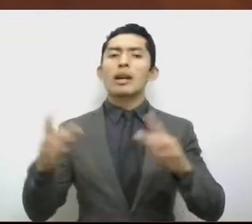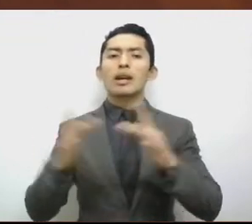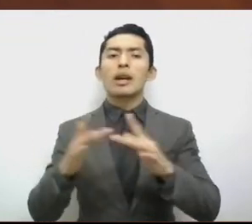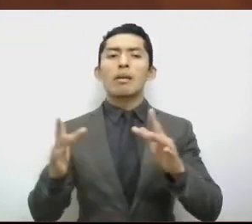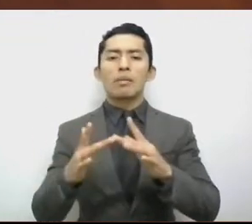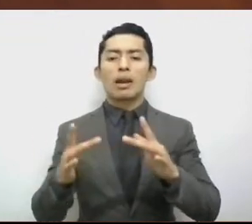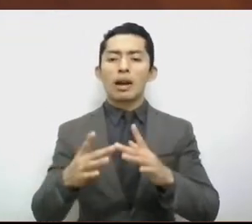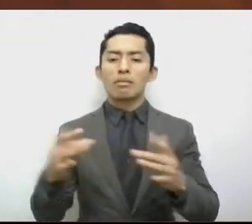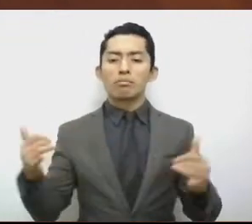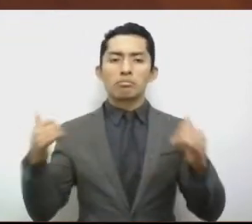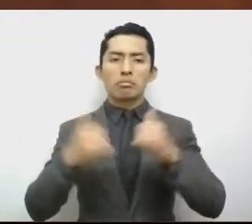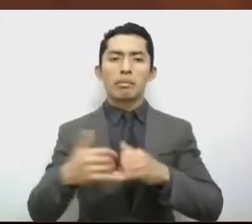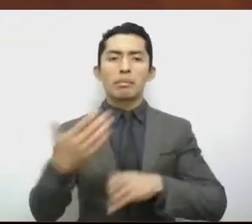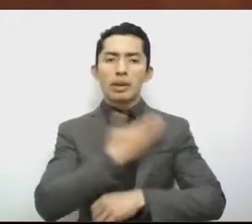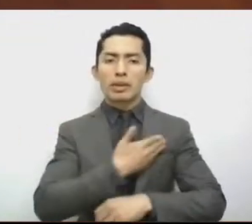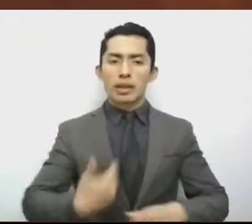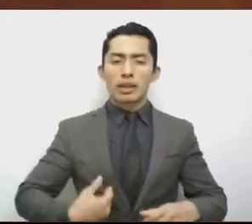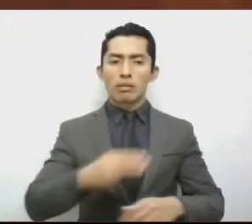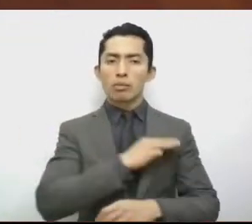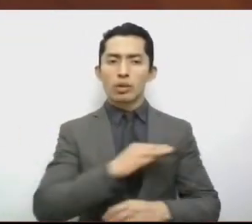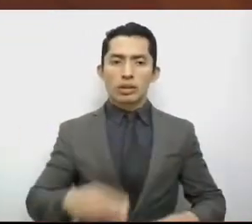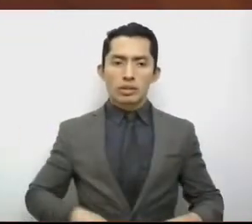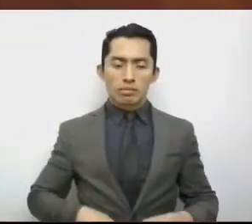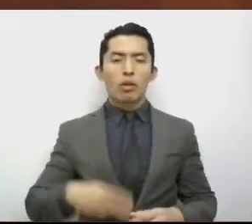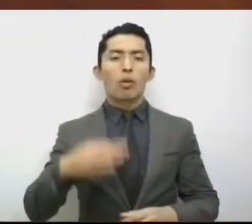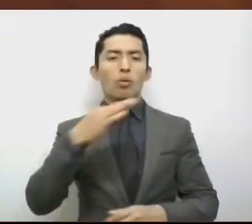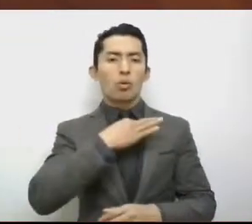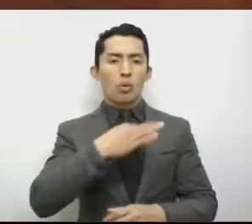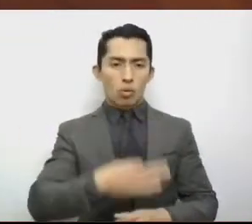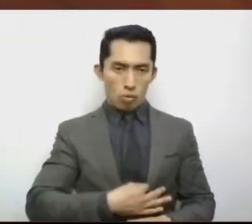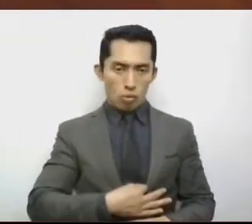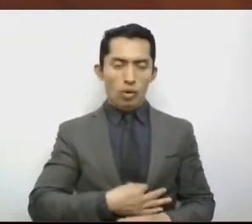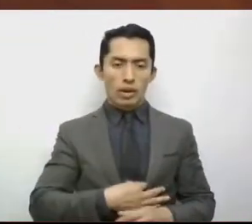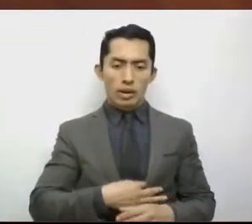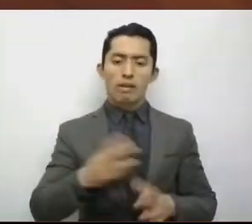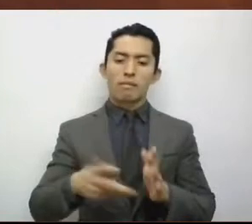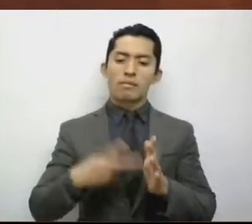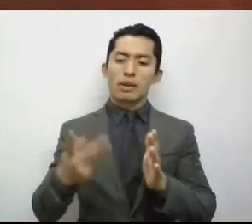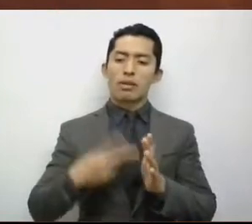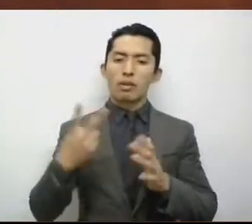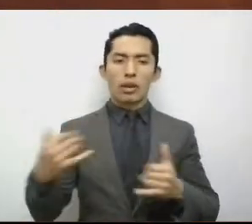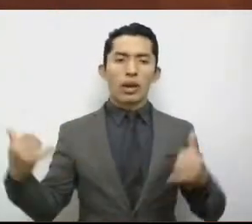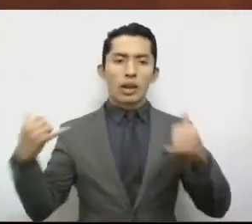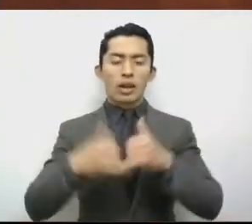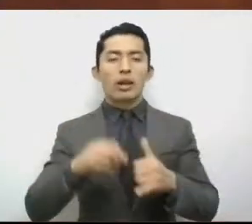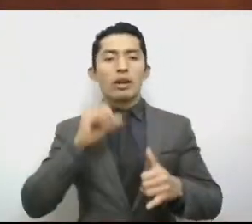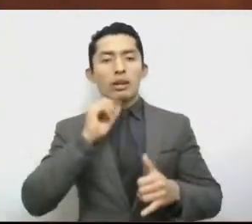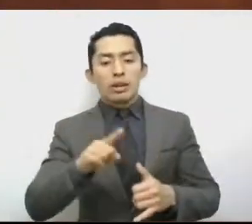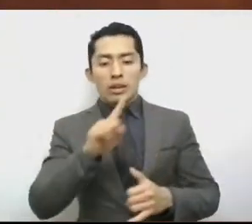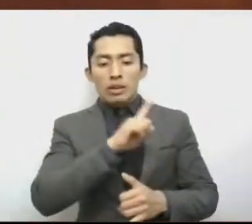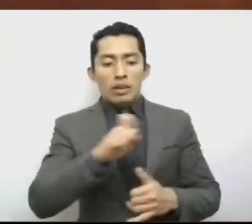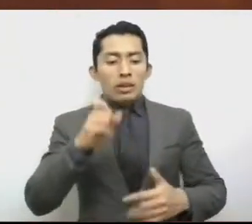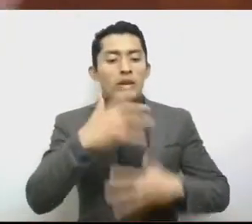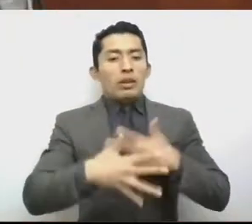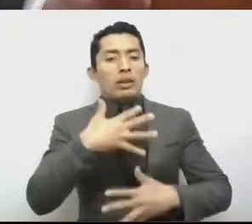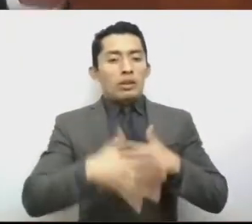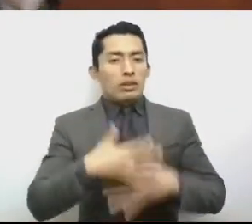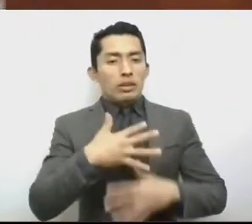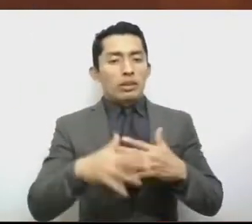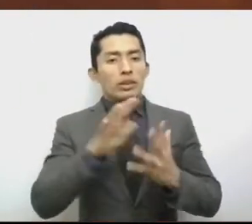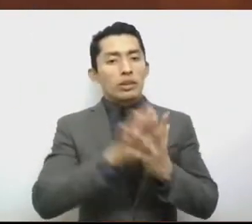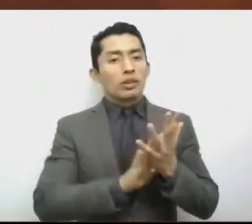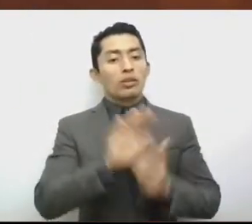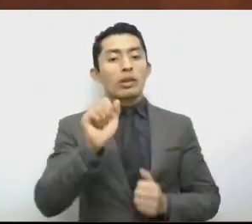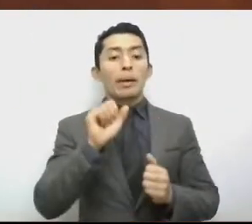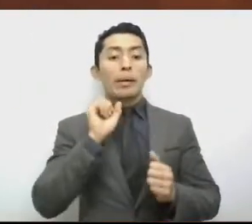del municipio de Lerma. Y en el 115 constitucional, obliga